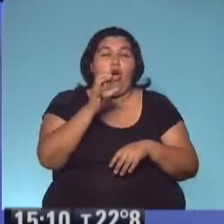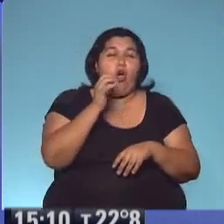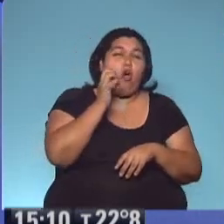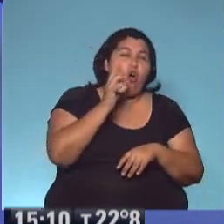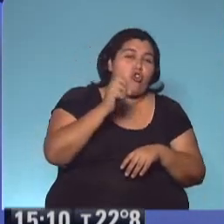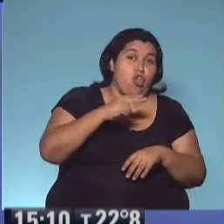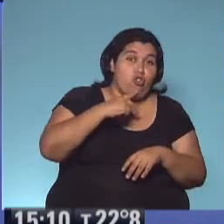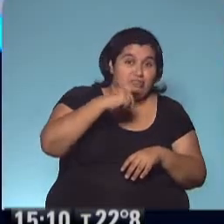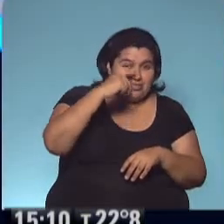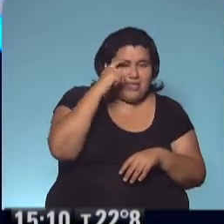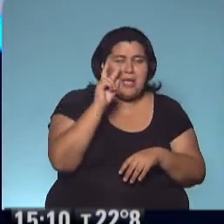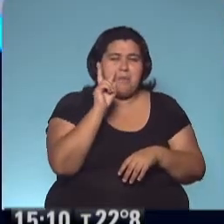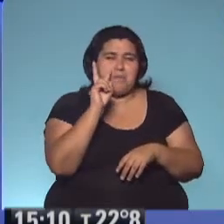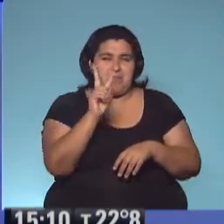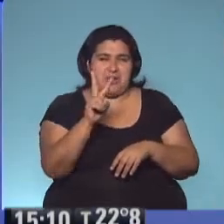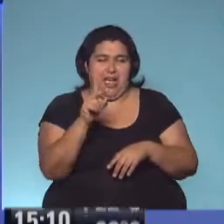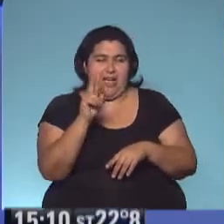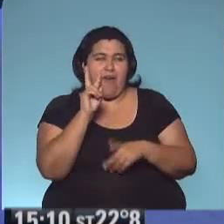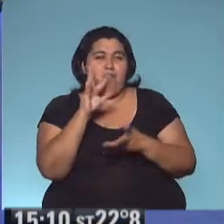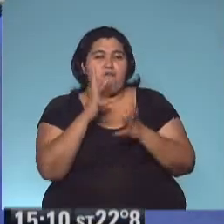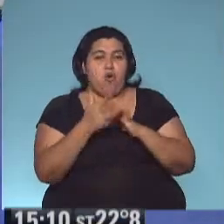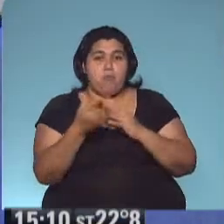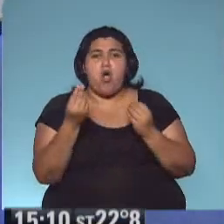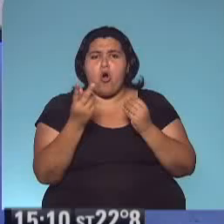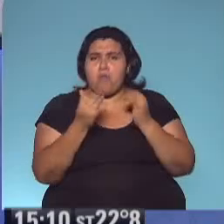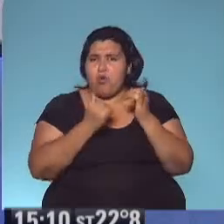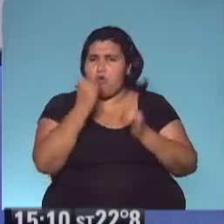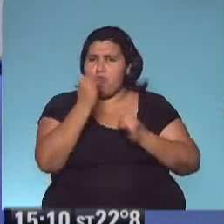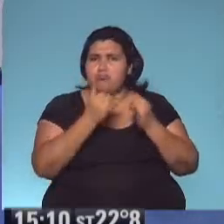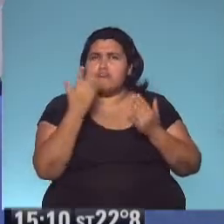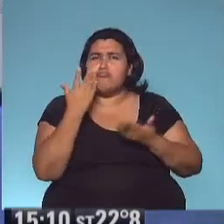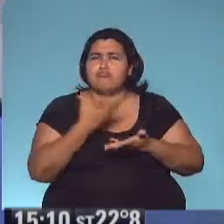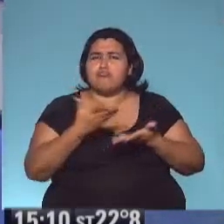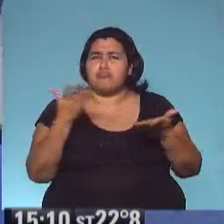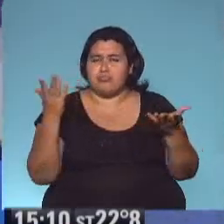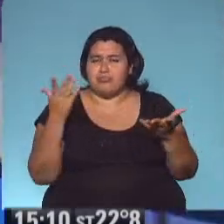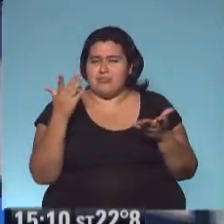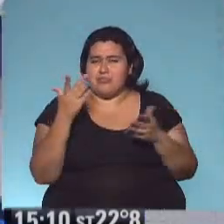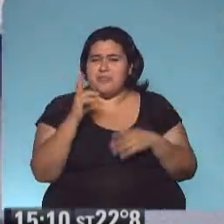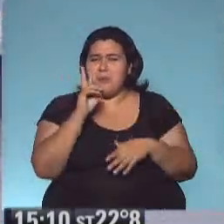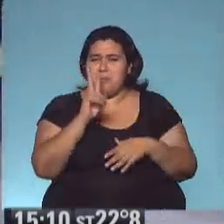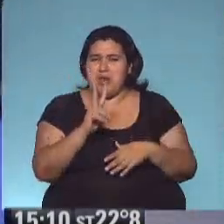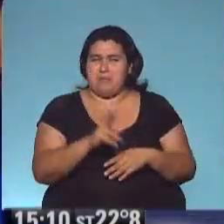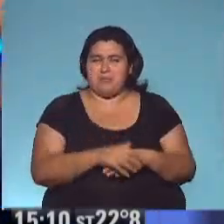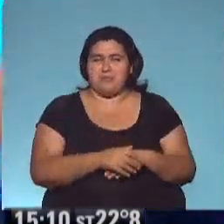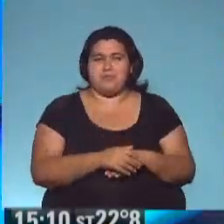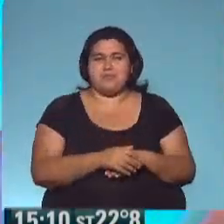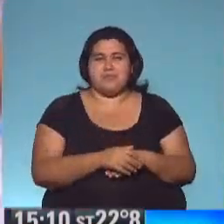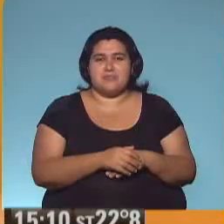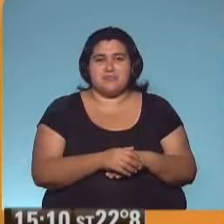ver, escuchar? Lo vamos a ver. ¡Ay, es otra manera de ver un cuento, ¿no? Un cuento animado. Entonces, vemos un cuento.